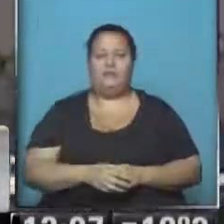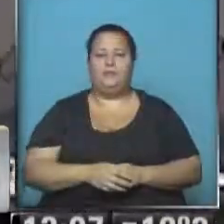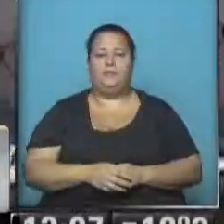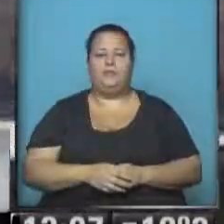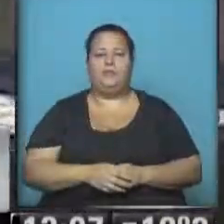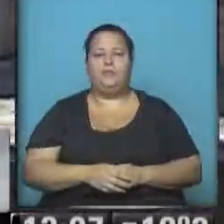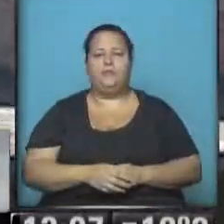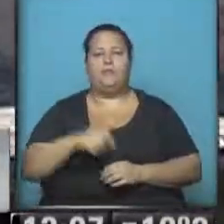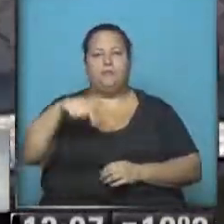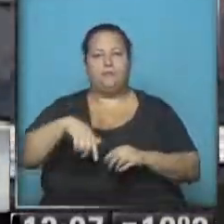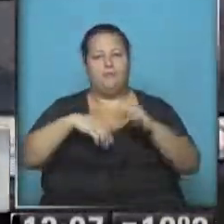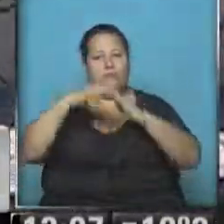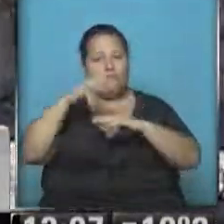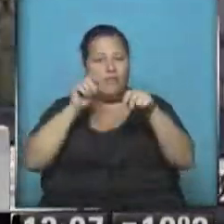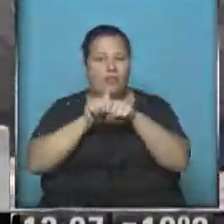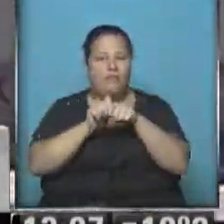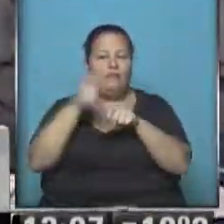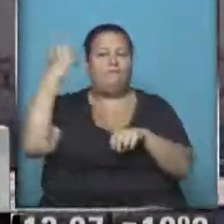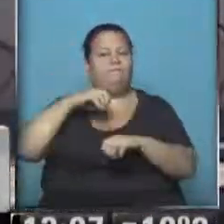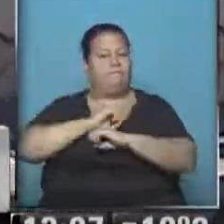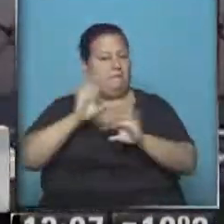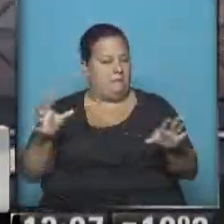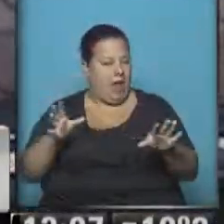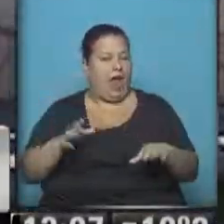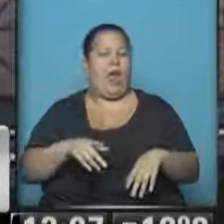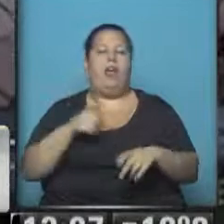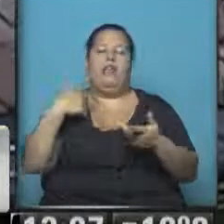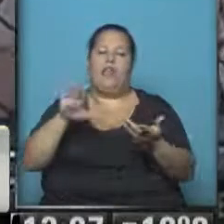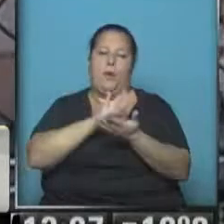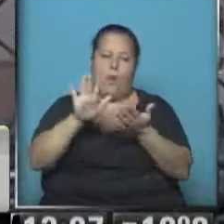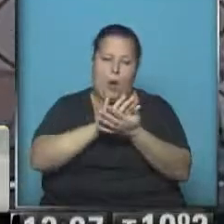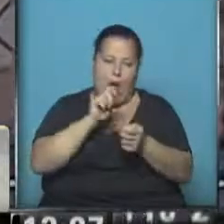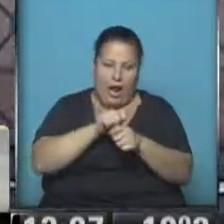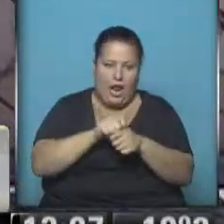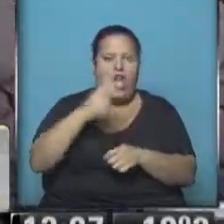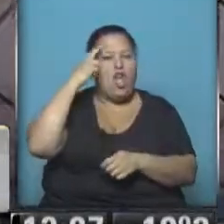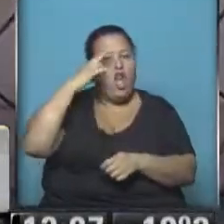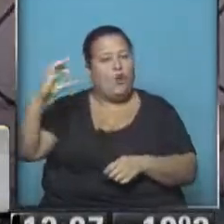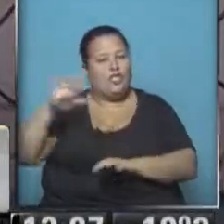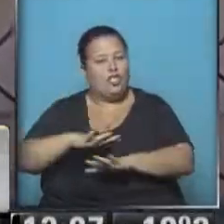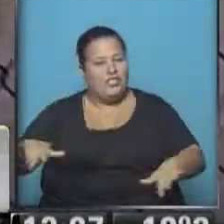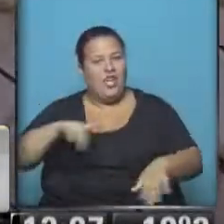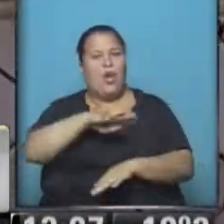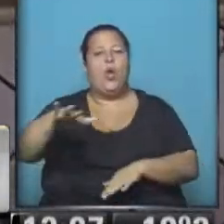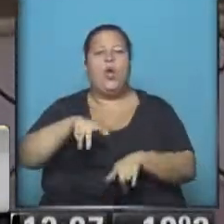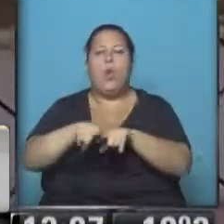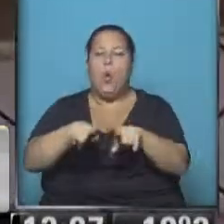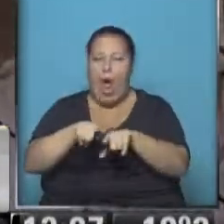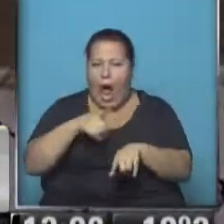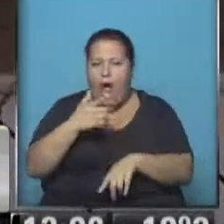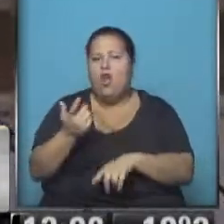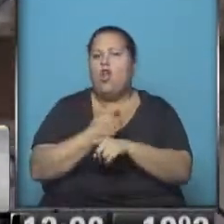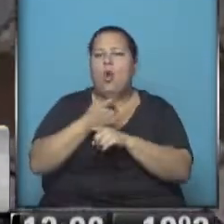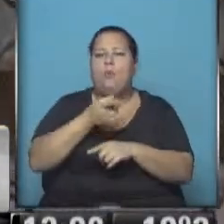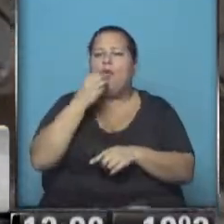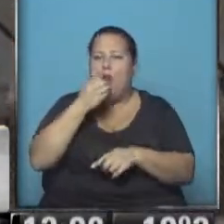gas, esta obra que ha estado mal planteada, que tiene que volver a reformularse. 900 chiquitos aquí en Villa Lugano que no pueden tomar